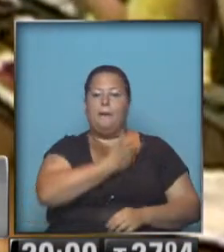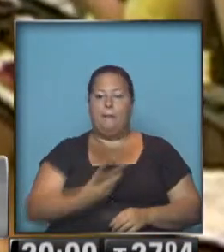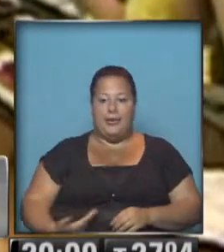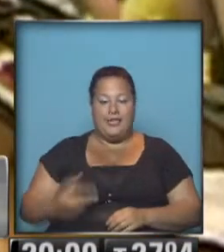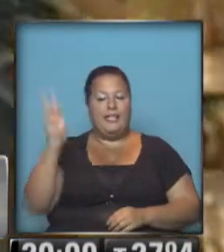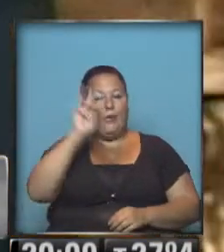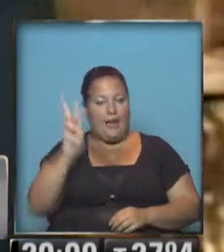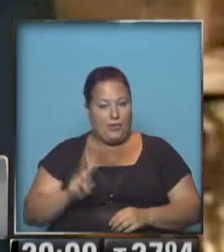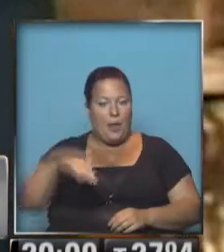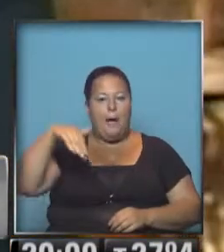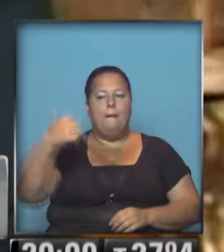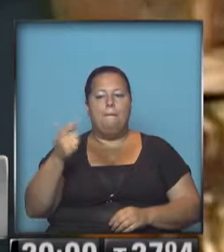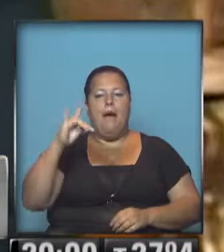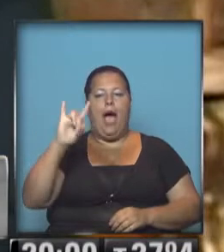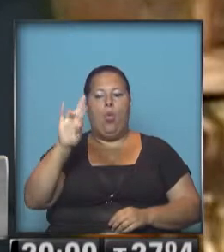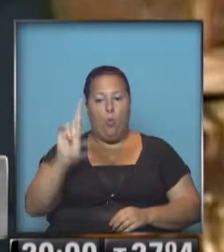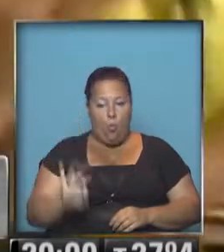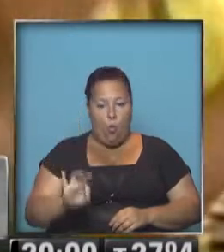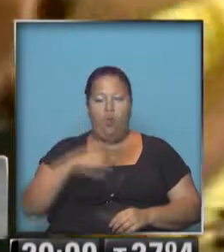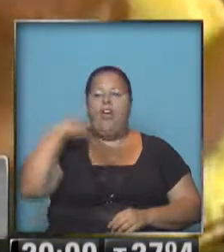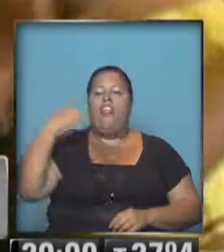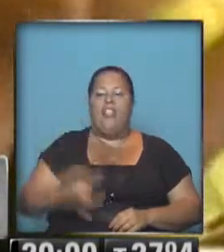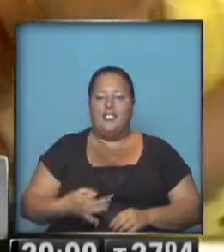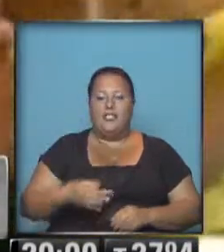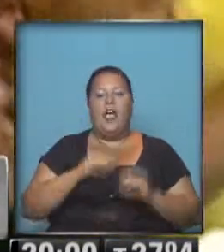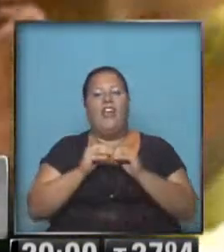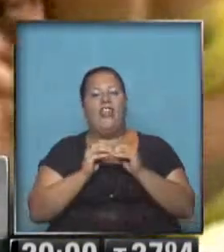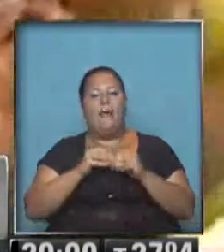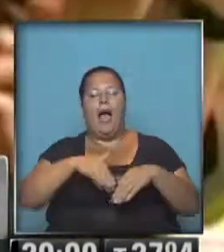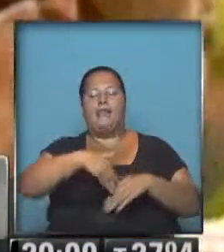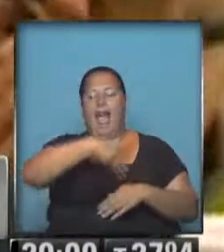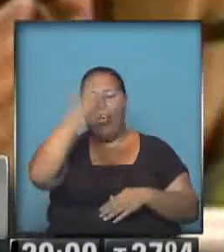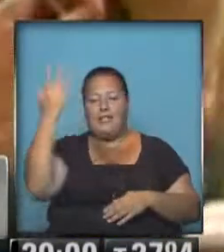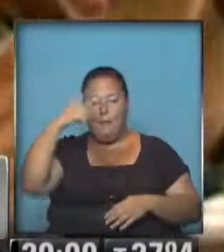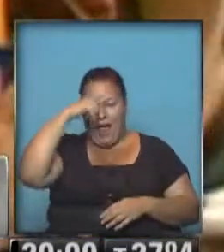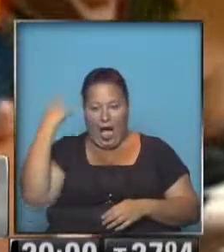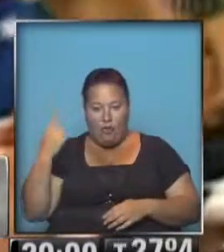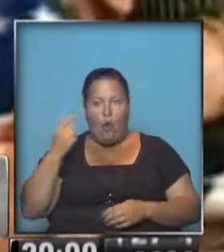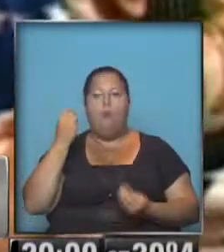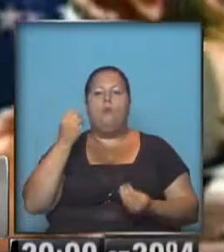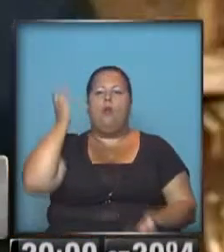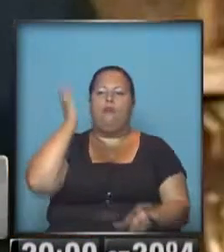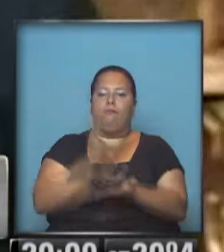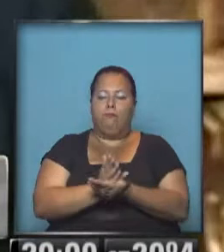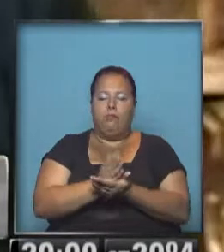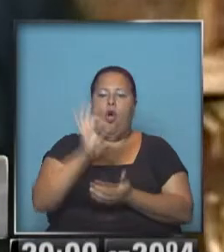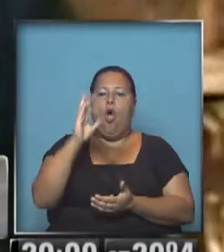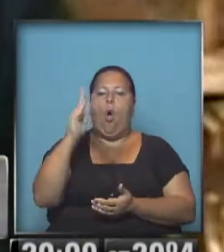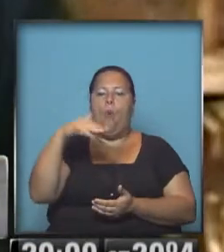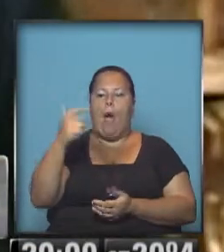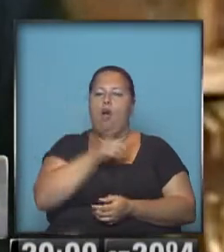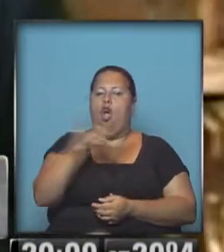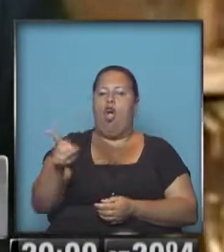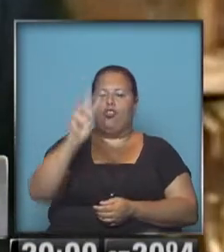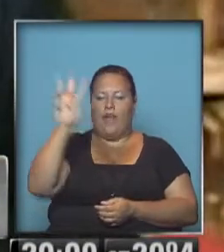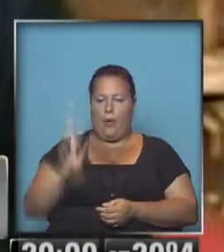de Venezuela, Nicolás Maduro, tomó esta decisión que debate la Asamblea Nacional tras las sanciones que aplicó Barack Obama contra